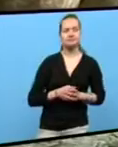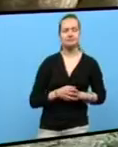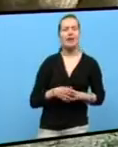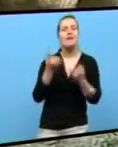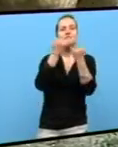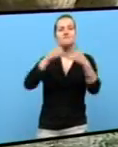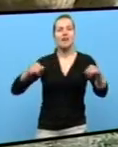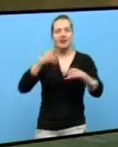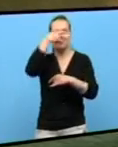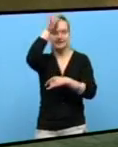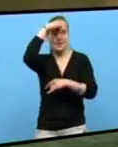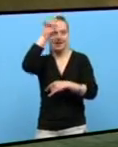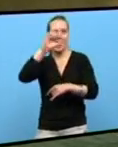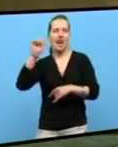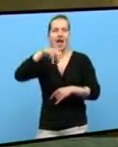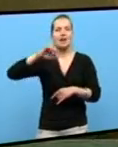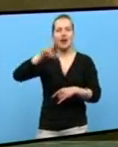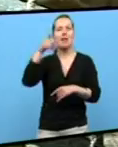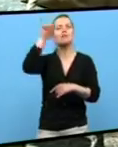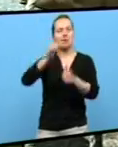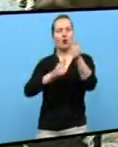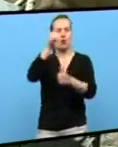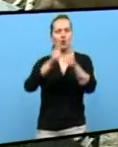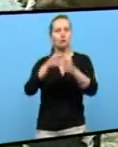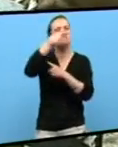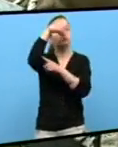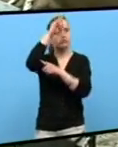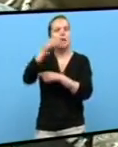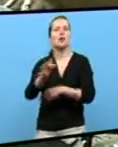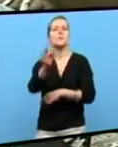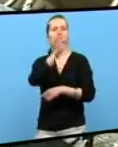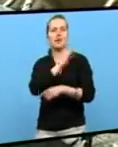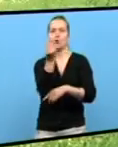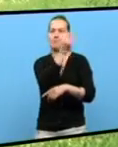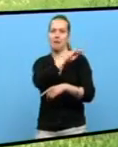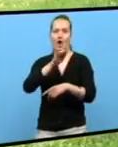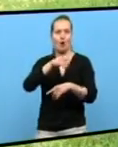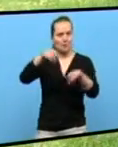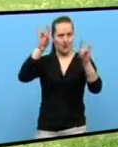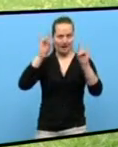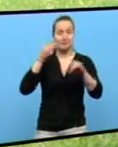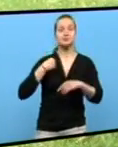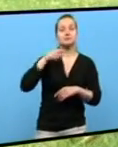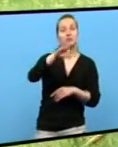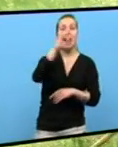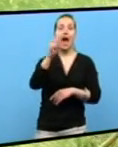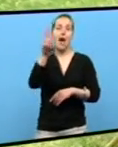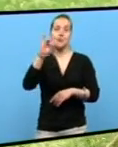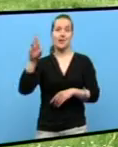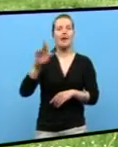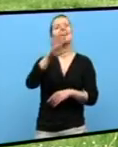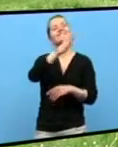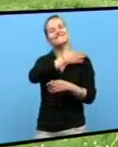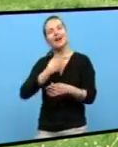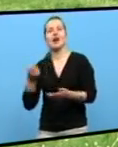Tenreira de Láncara tamén haberá un concurso de gando onde se premiarán os mellores exemplares de vacún Javier espera cadar de novo